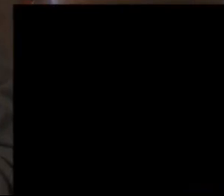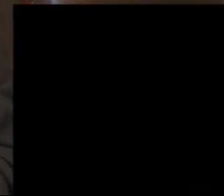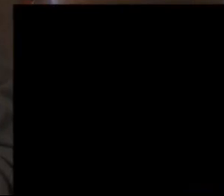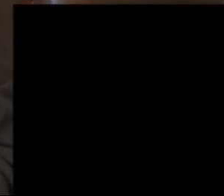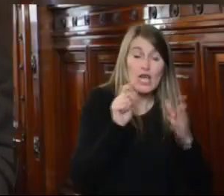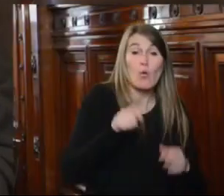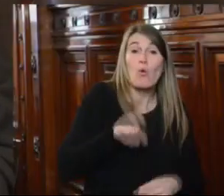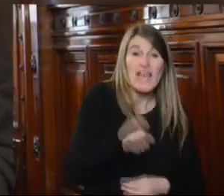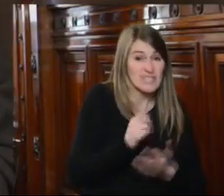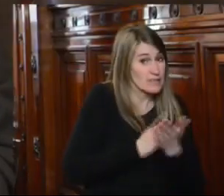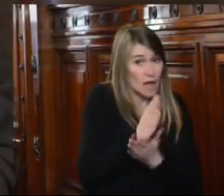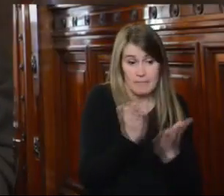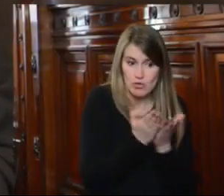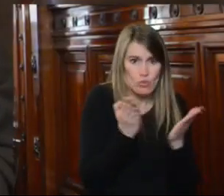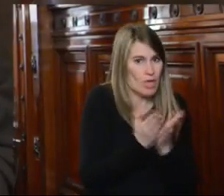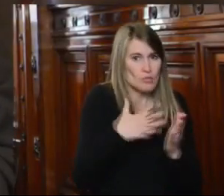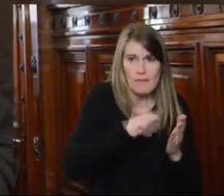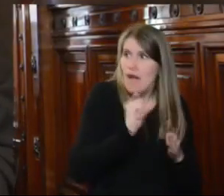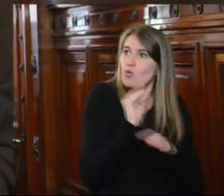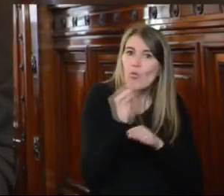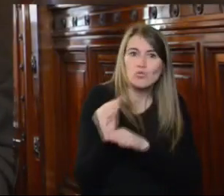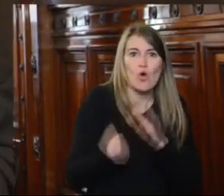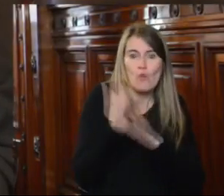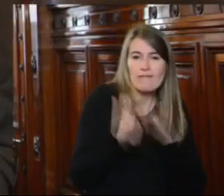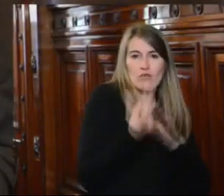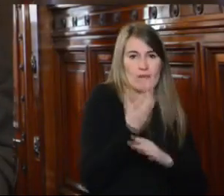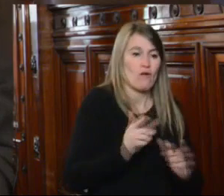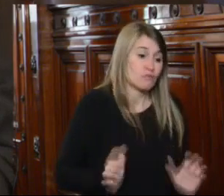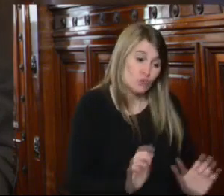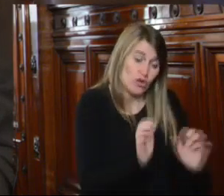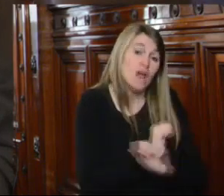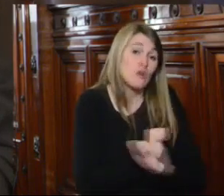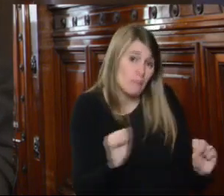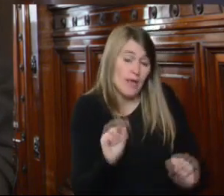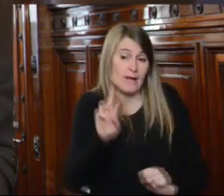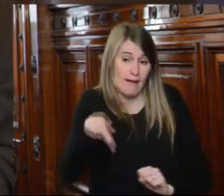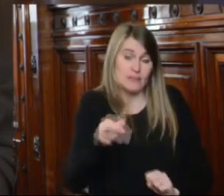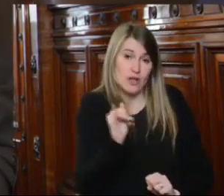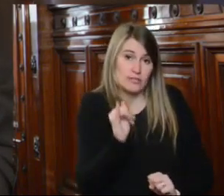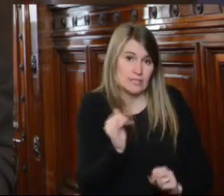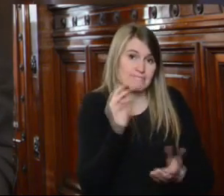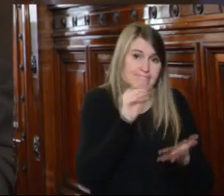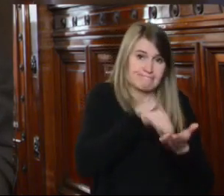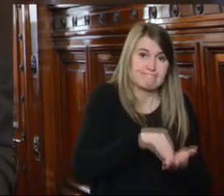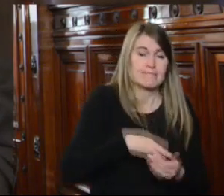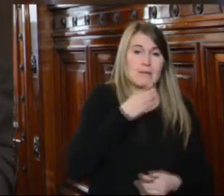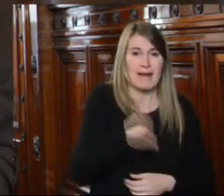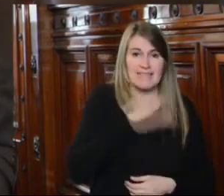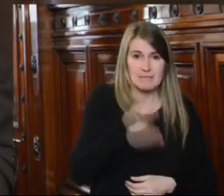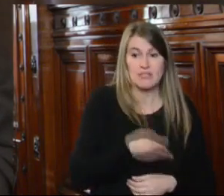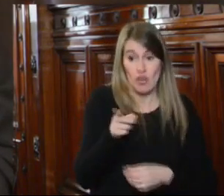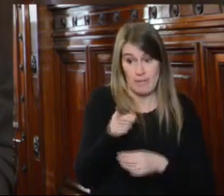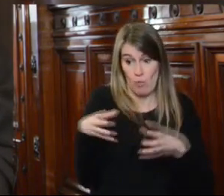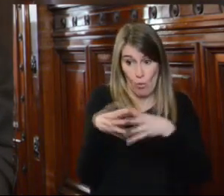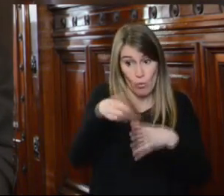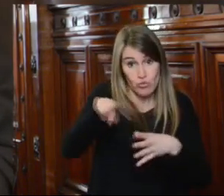de los defensores públicos también y de los funcionarios podría incluirse la participación de la Institución Nacional de